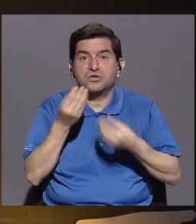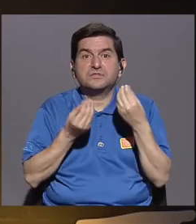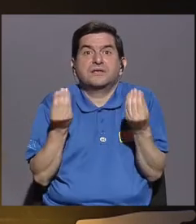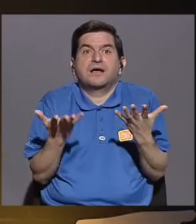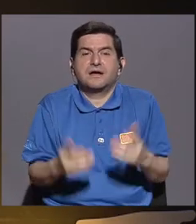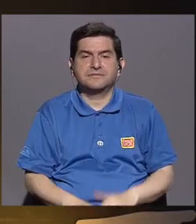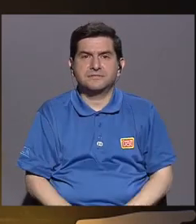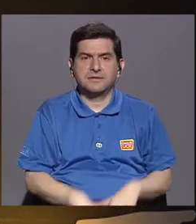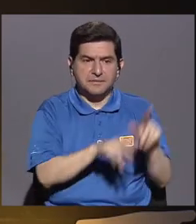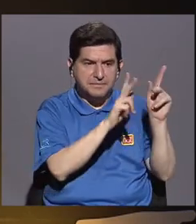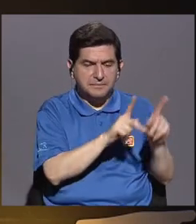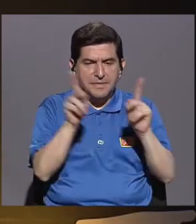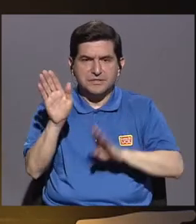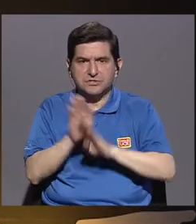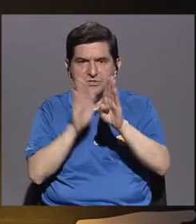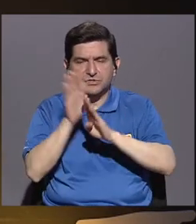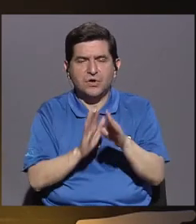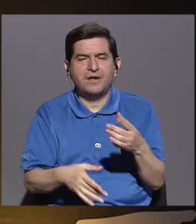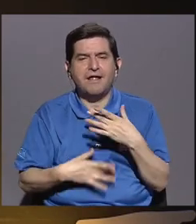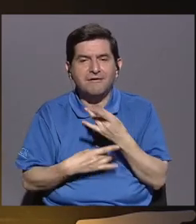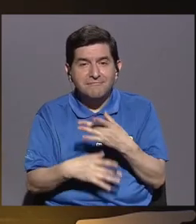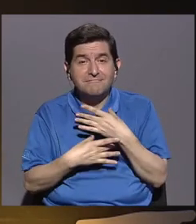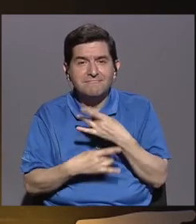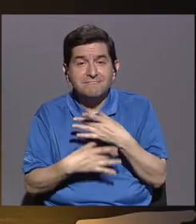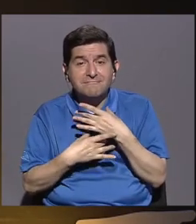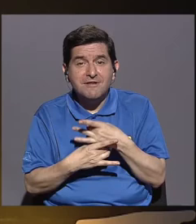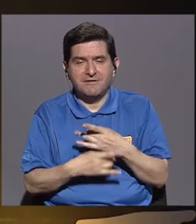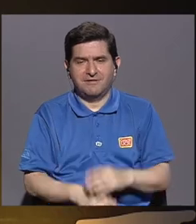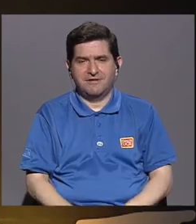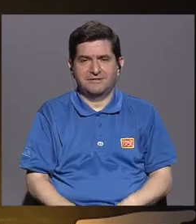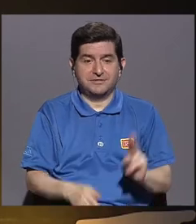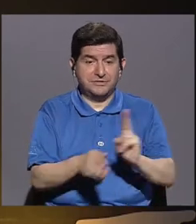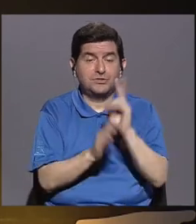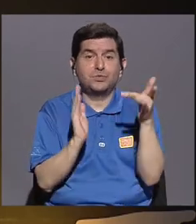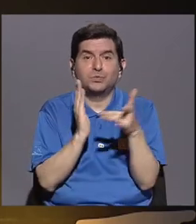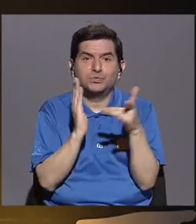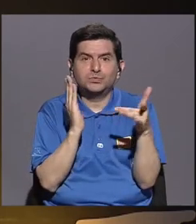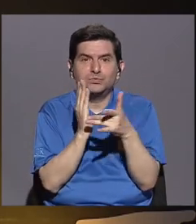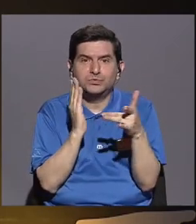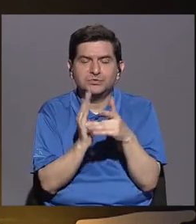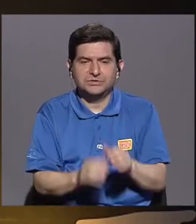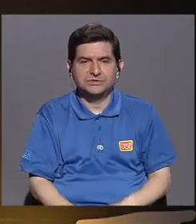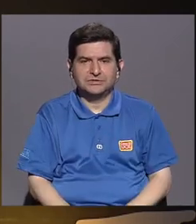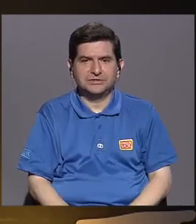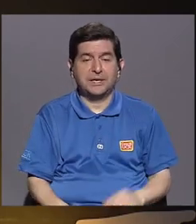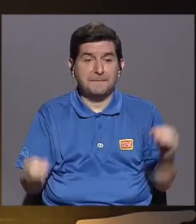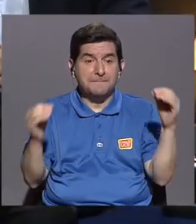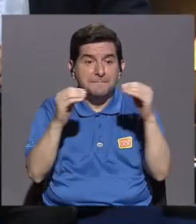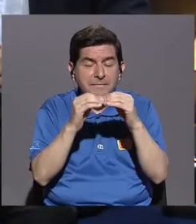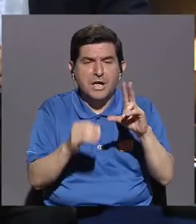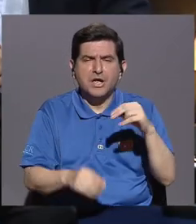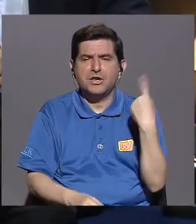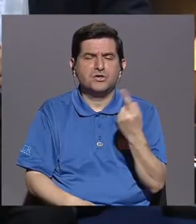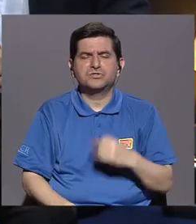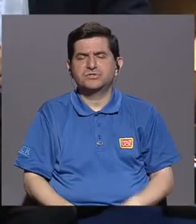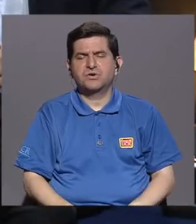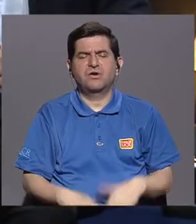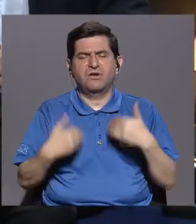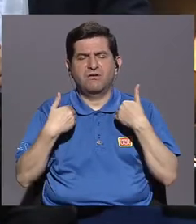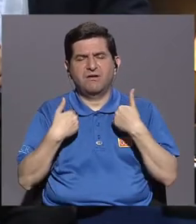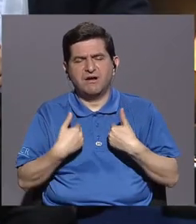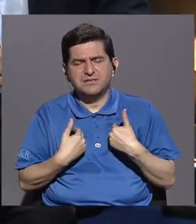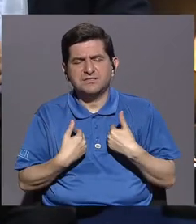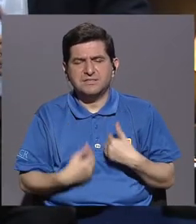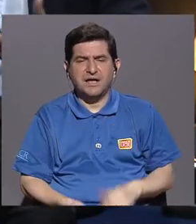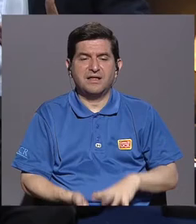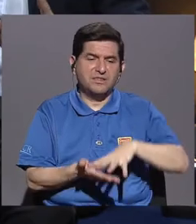¿Cómo logramos que la gente desarrolle esta curiosidad y que use la tecnología para ir más allá y para no cansarse de aprender y